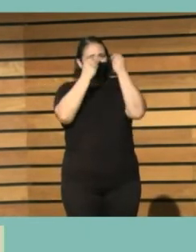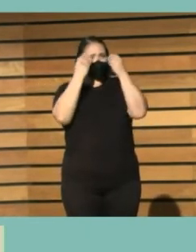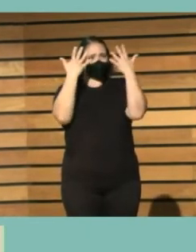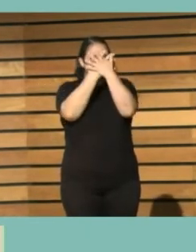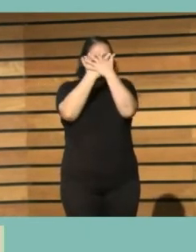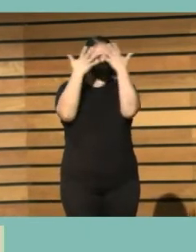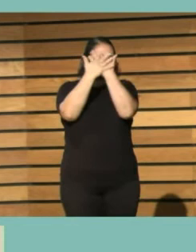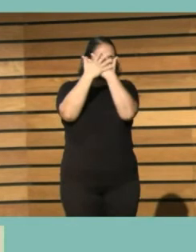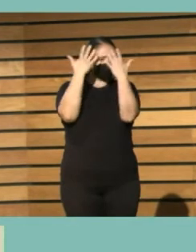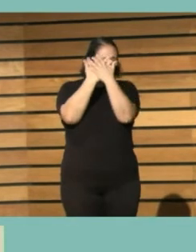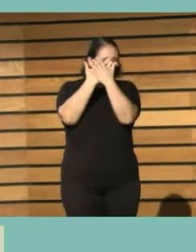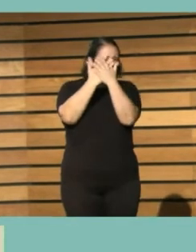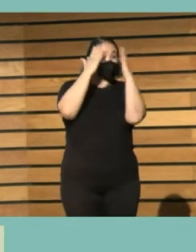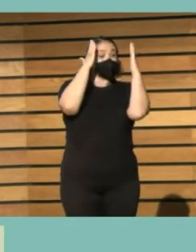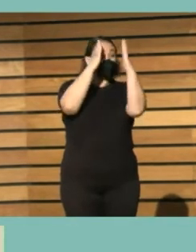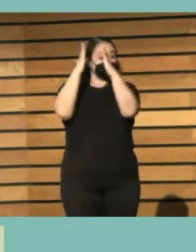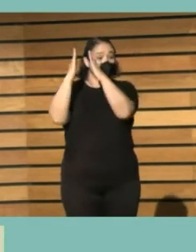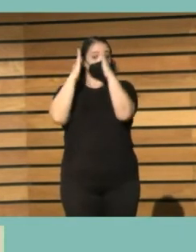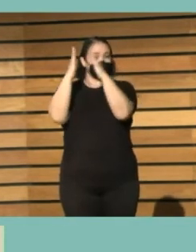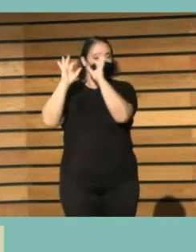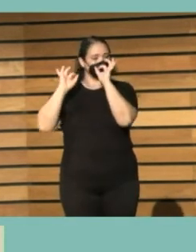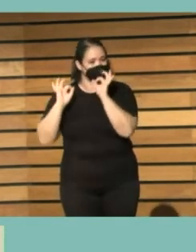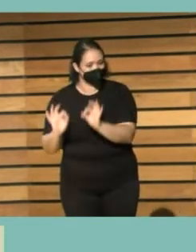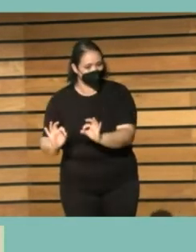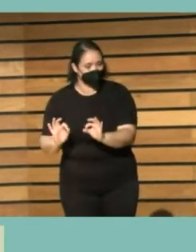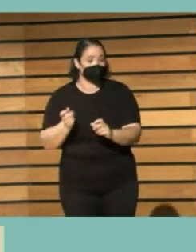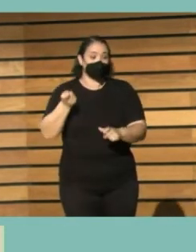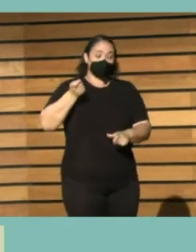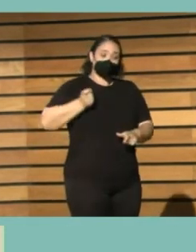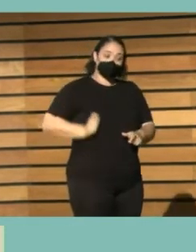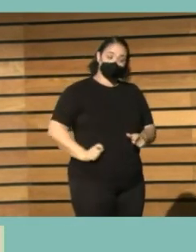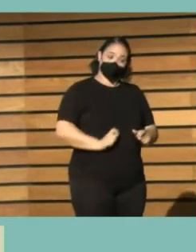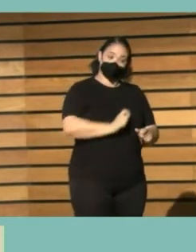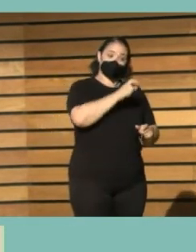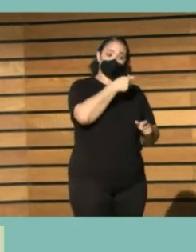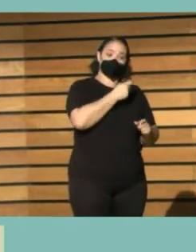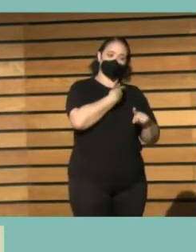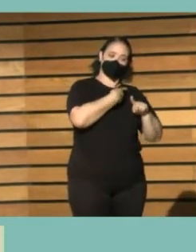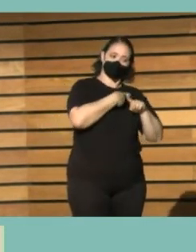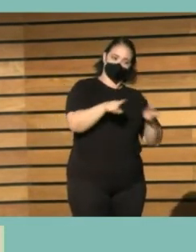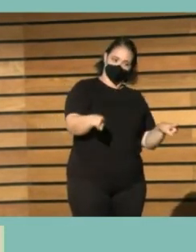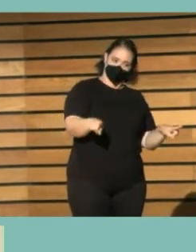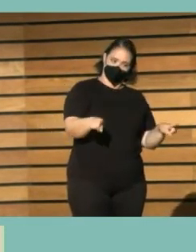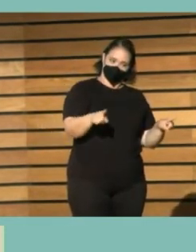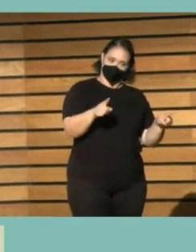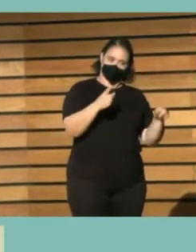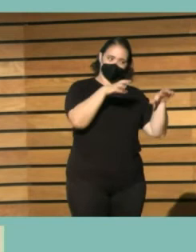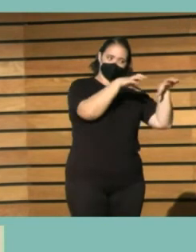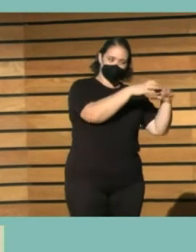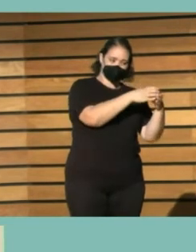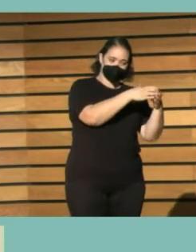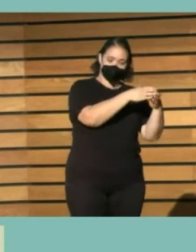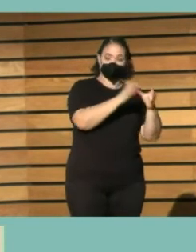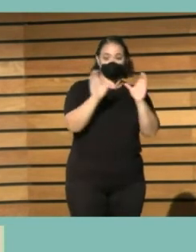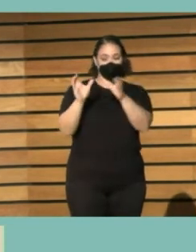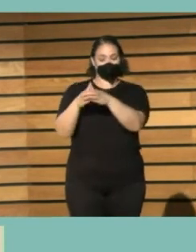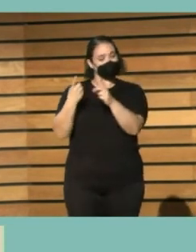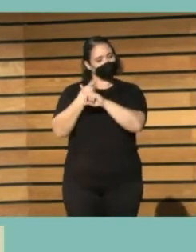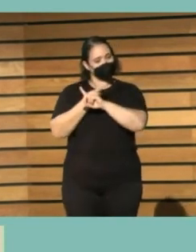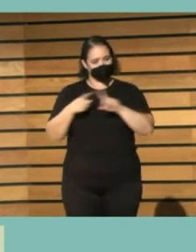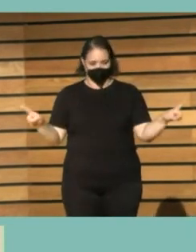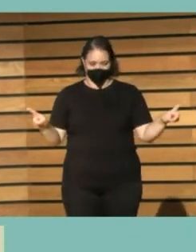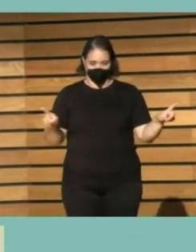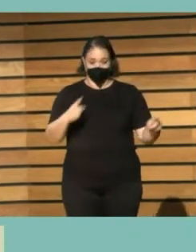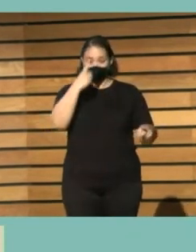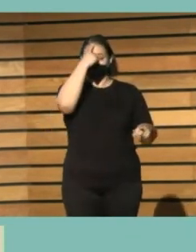porque la biblioteca es la biblioteca y los profesionales los bibliotecarios somos otra cosa y ese es el problema muchas veces los